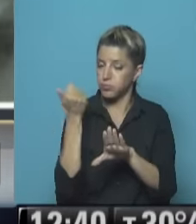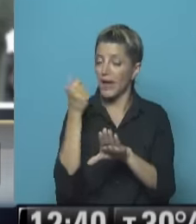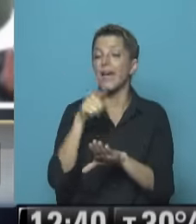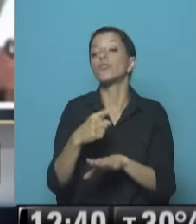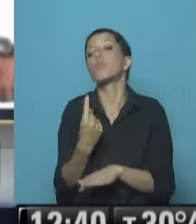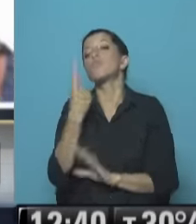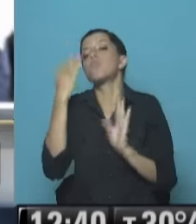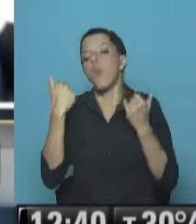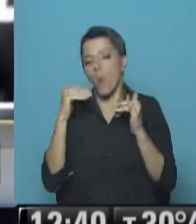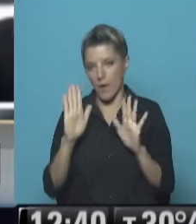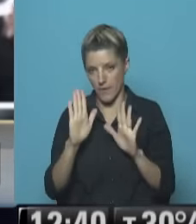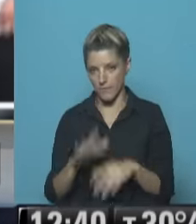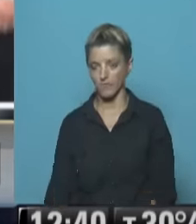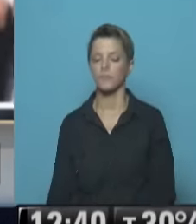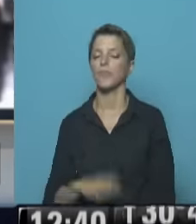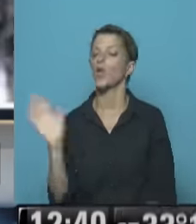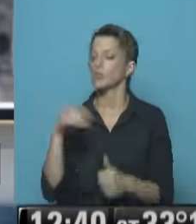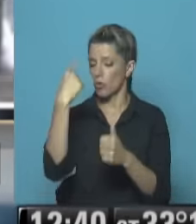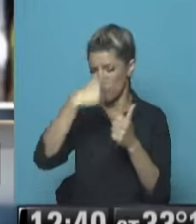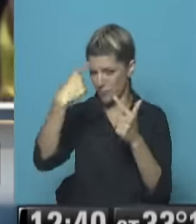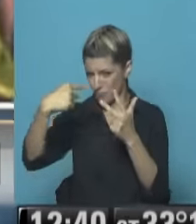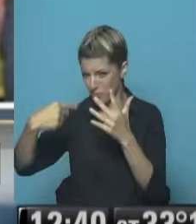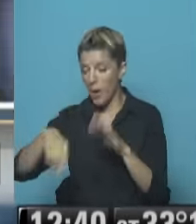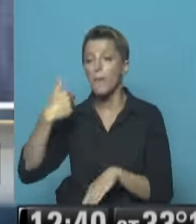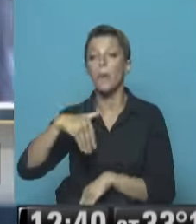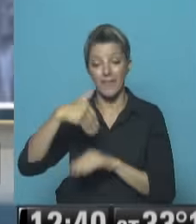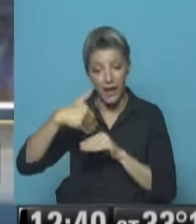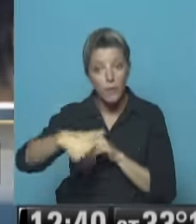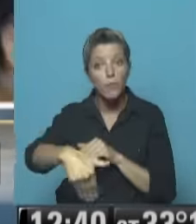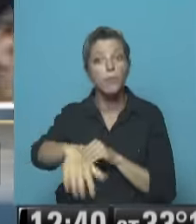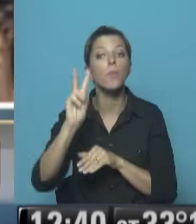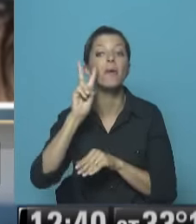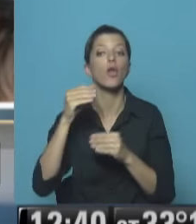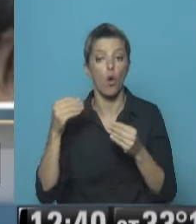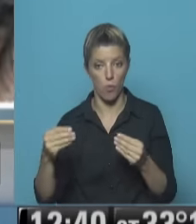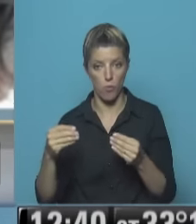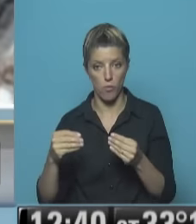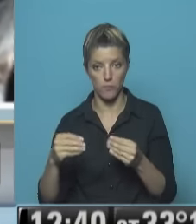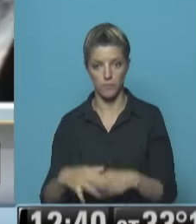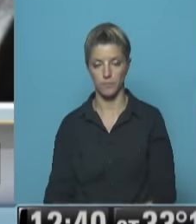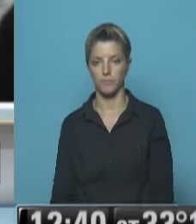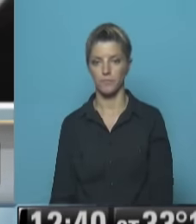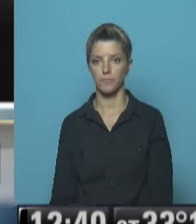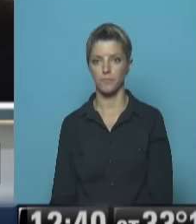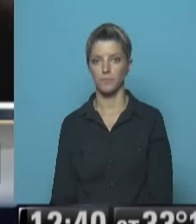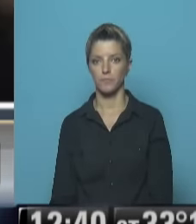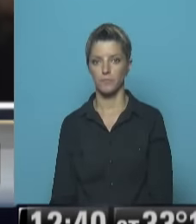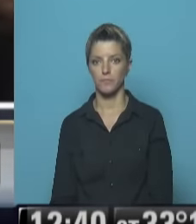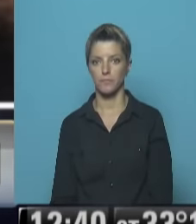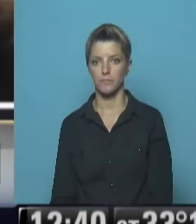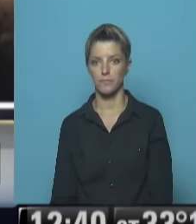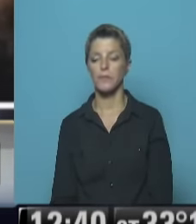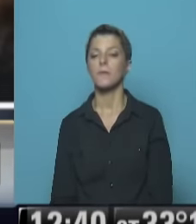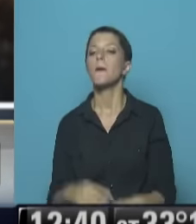posibilidad Todo esto, por supuesto, tenemos que verlo de acá en adelante Lo que sí me parece que es importante señalar Que